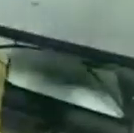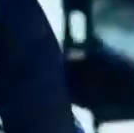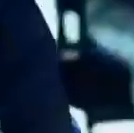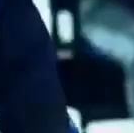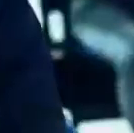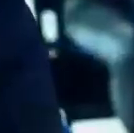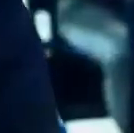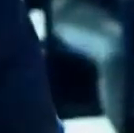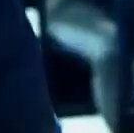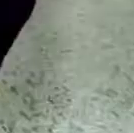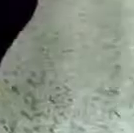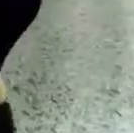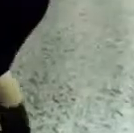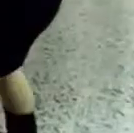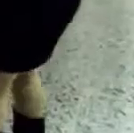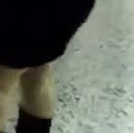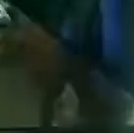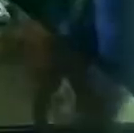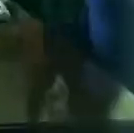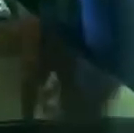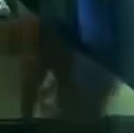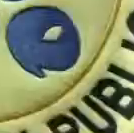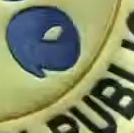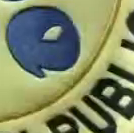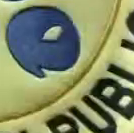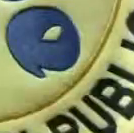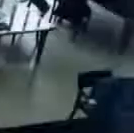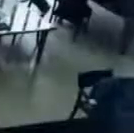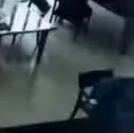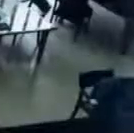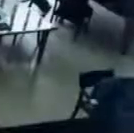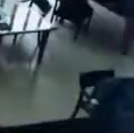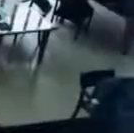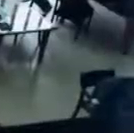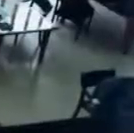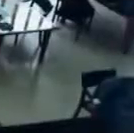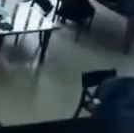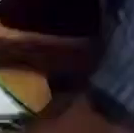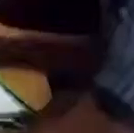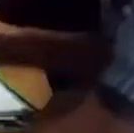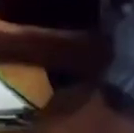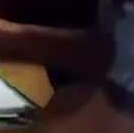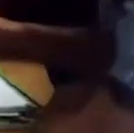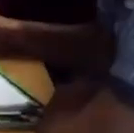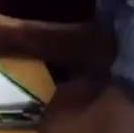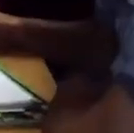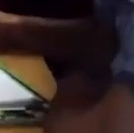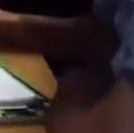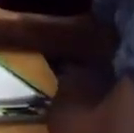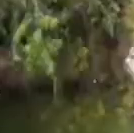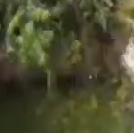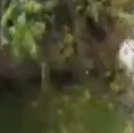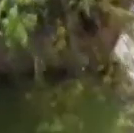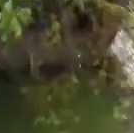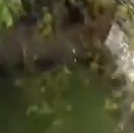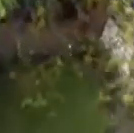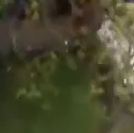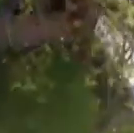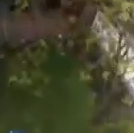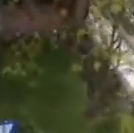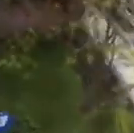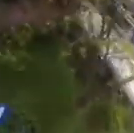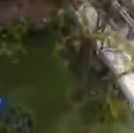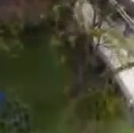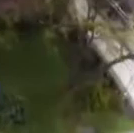y capacitación avanzada de altos funcionarios del Estado. Escuela de Alto Gobierno, un programa de la Escuela Superior